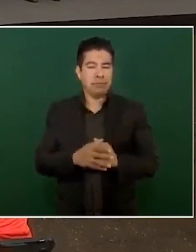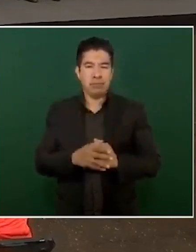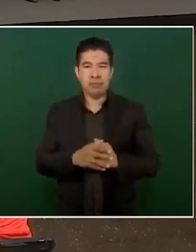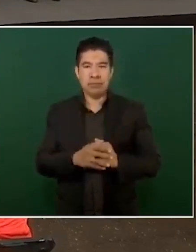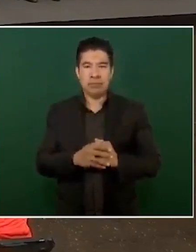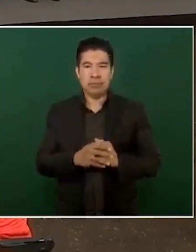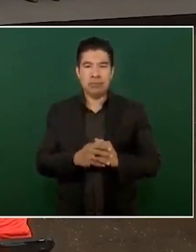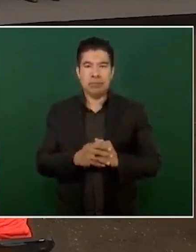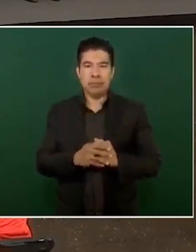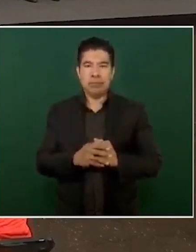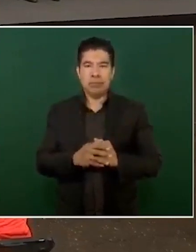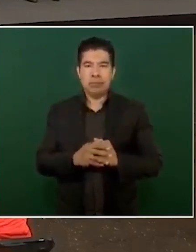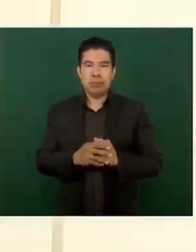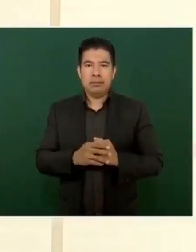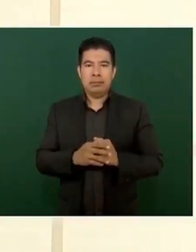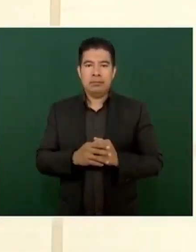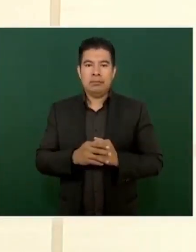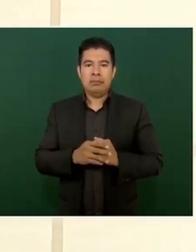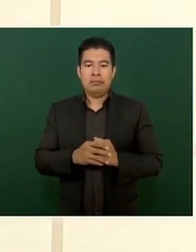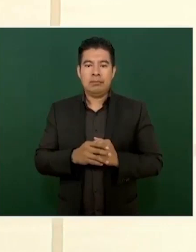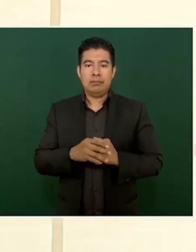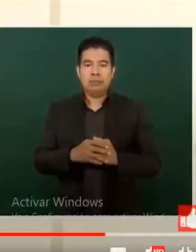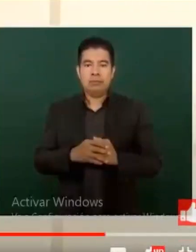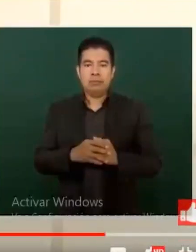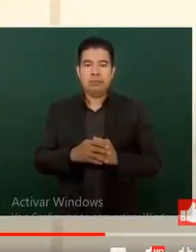Evolucionen Ay, ay, ay